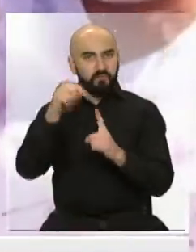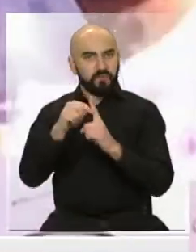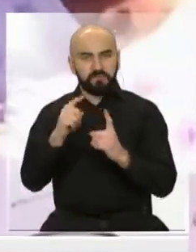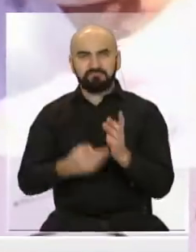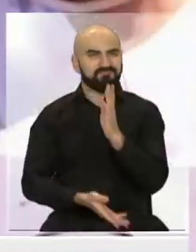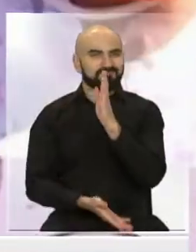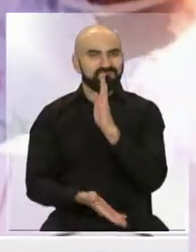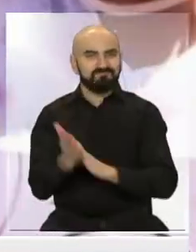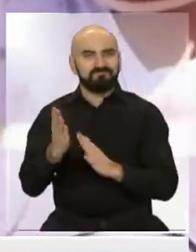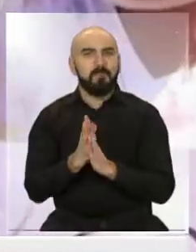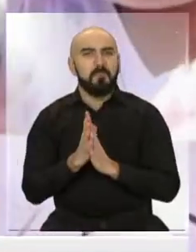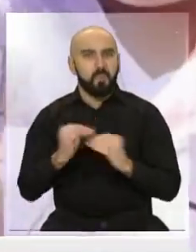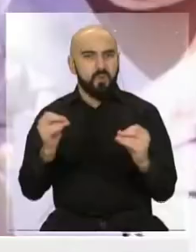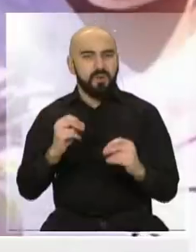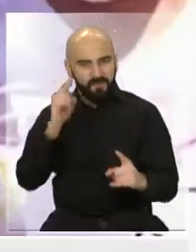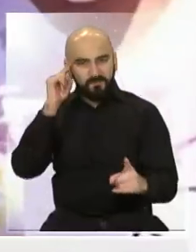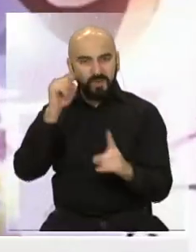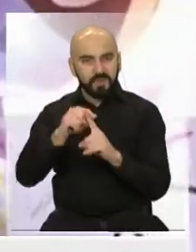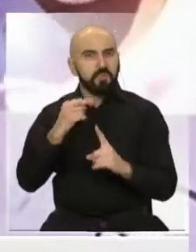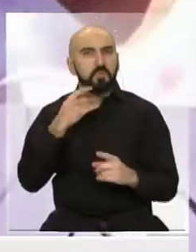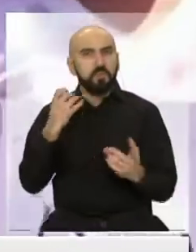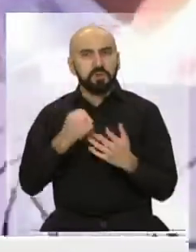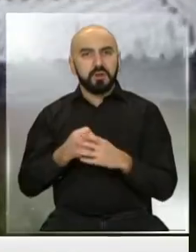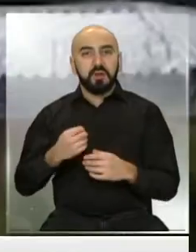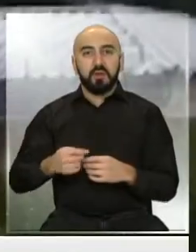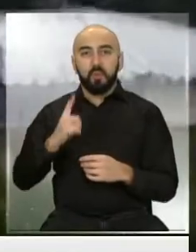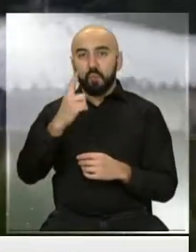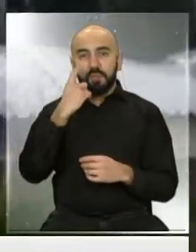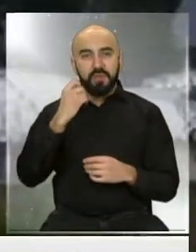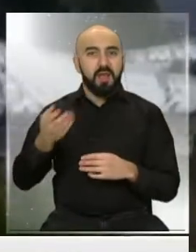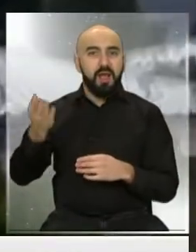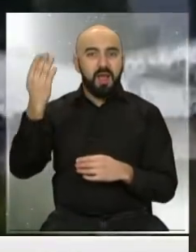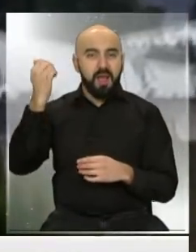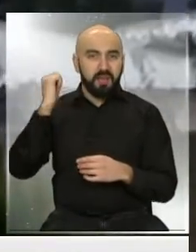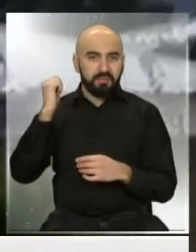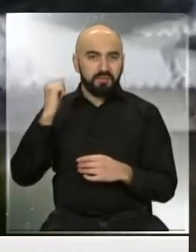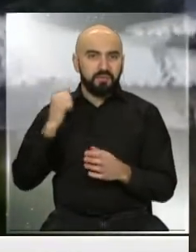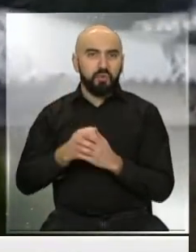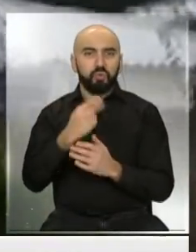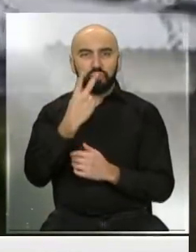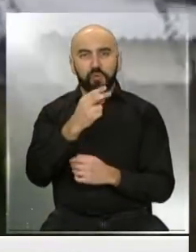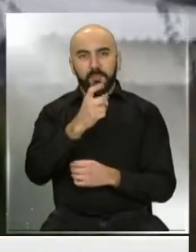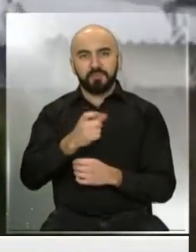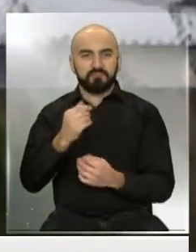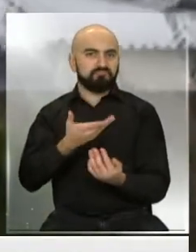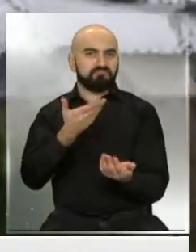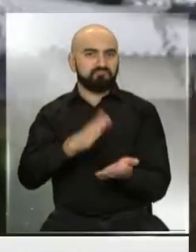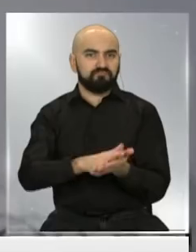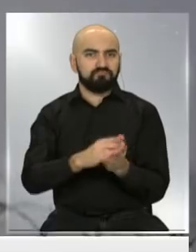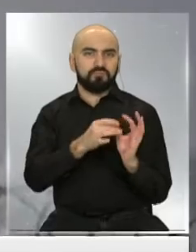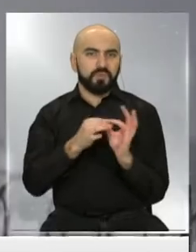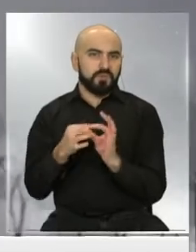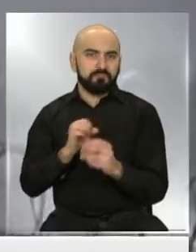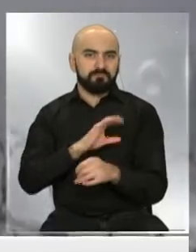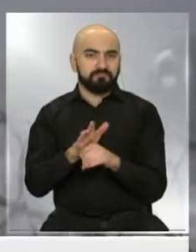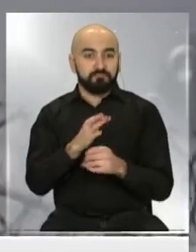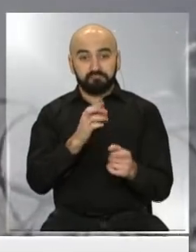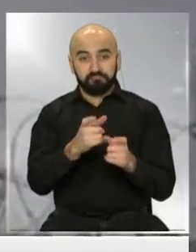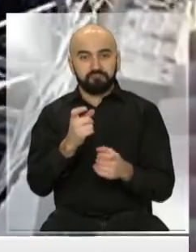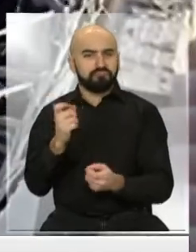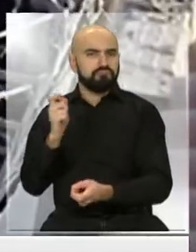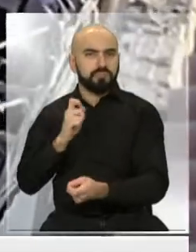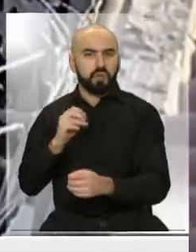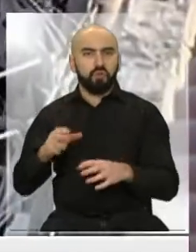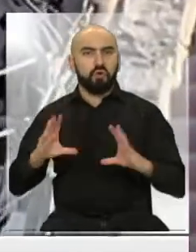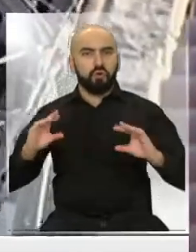de internos debido a que el día anterior dos internos murieron por coronavirus. Los presos quemaron colchones, colgaron carteles con